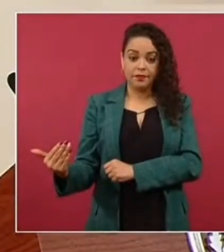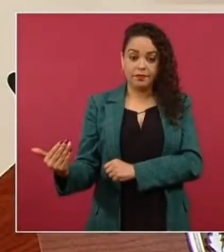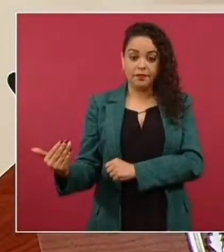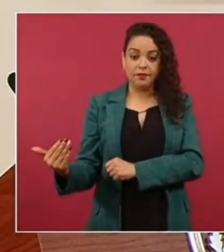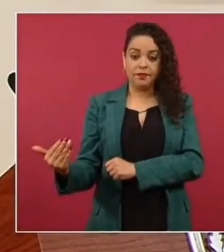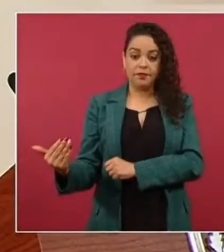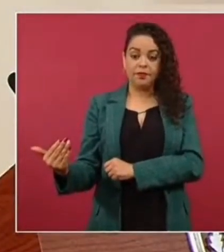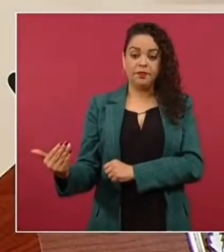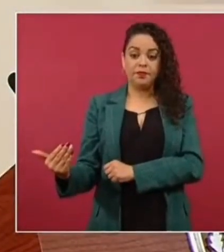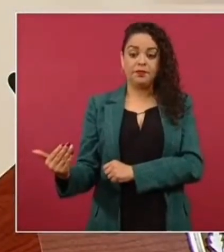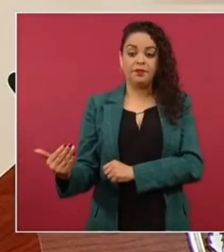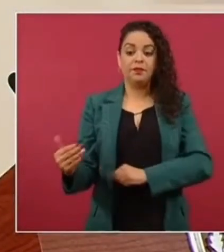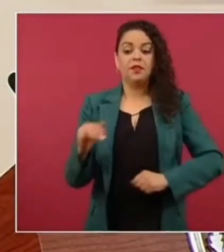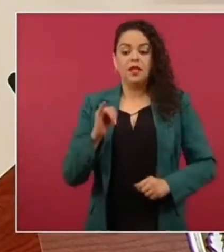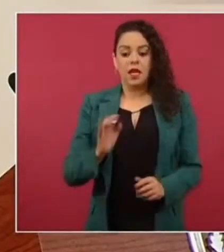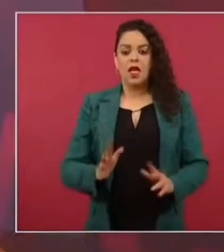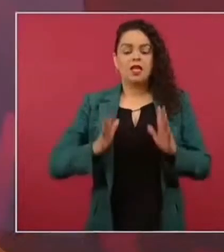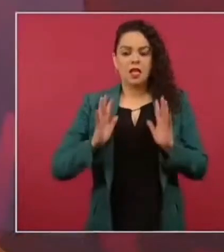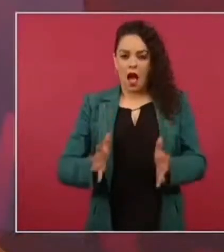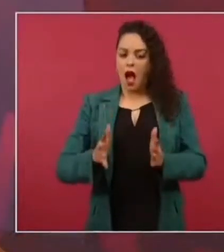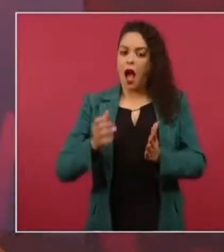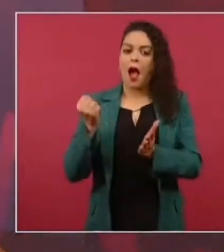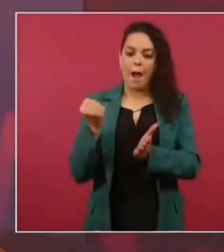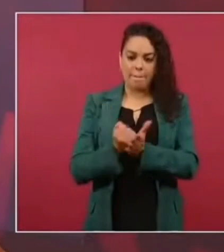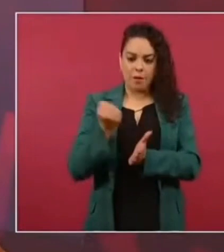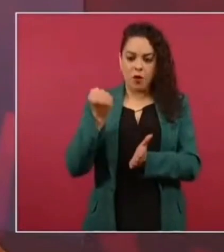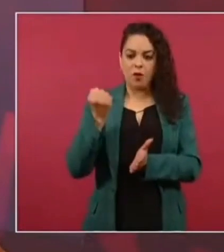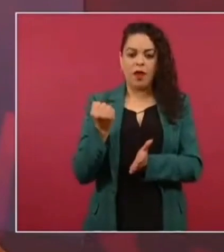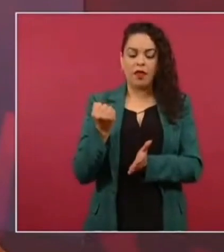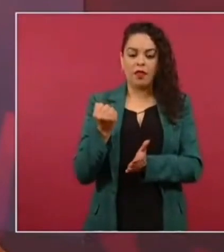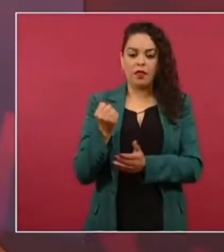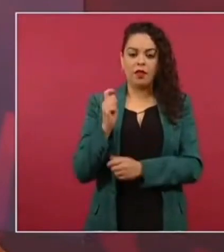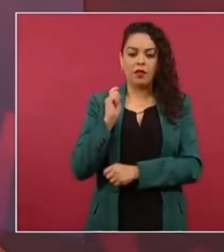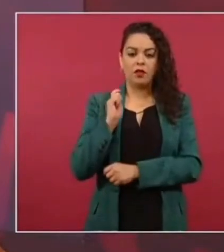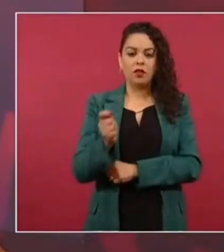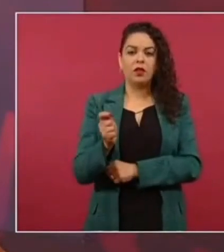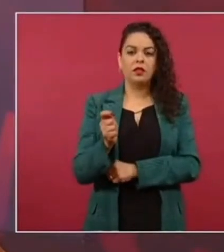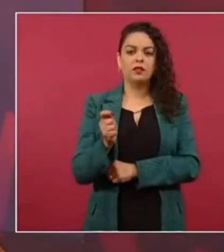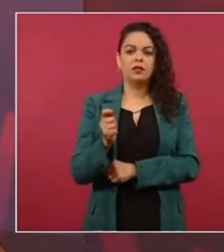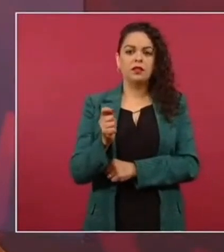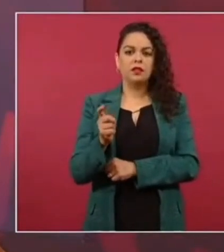Se inició el proyecto de Cancún.